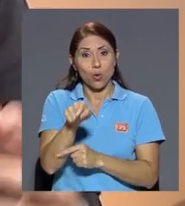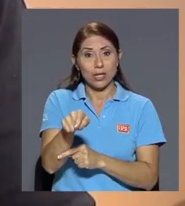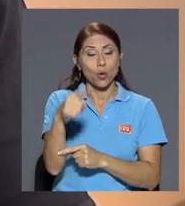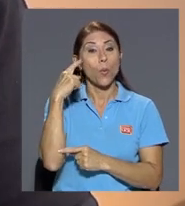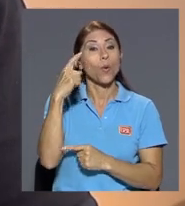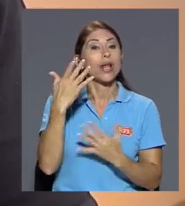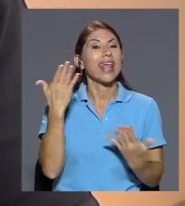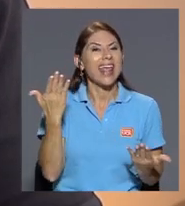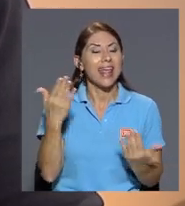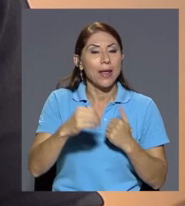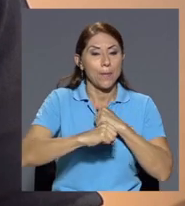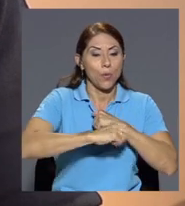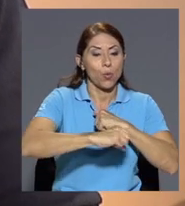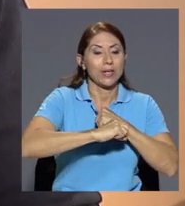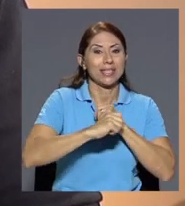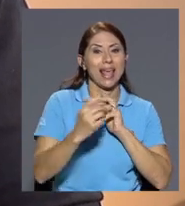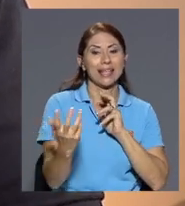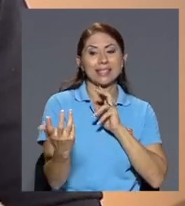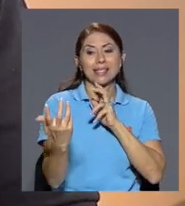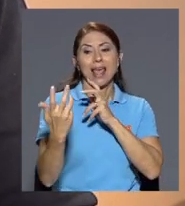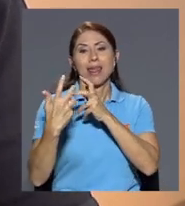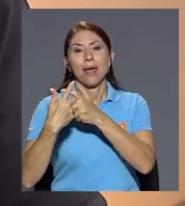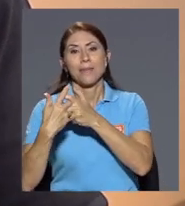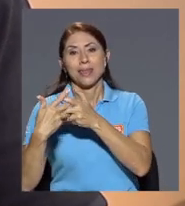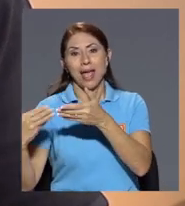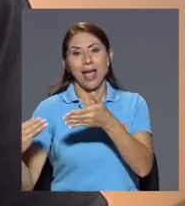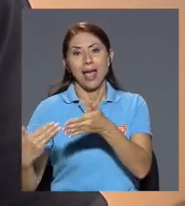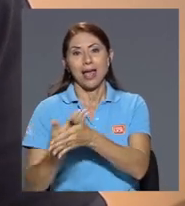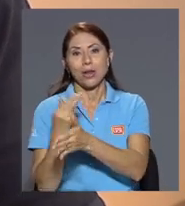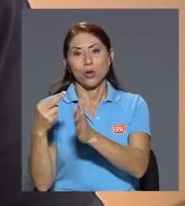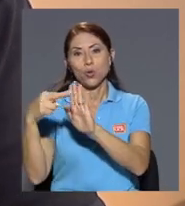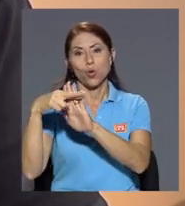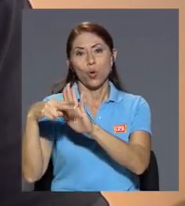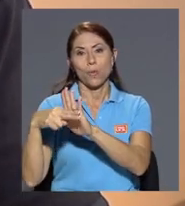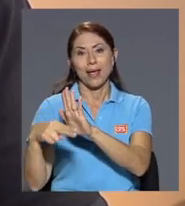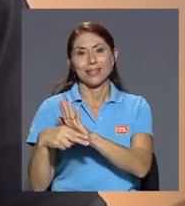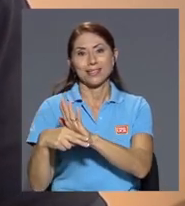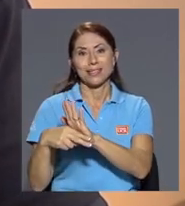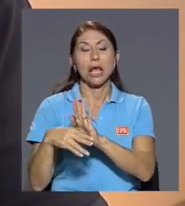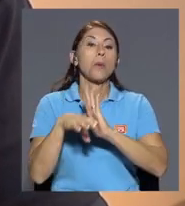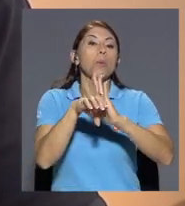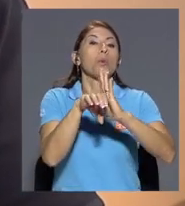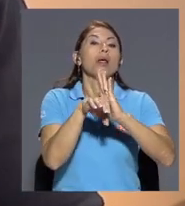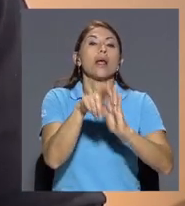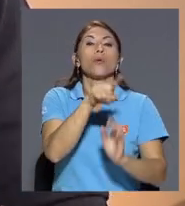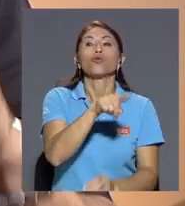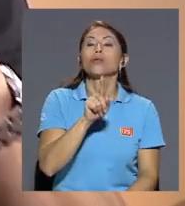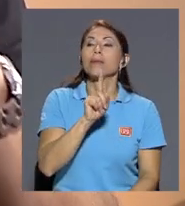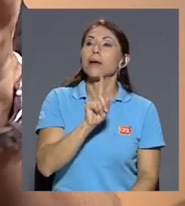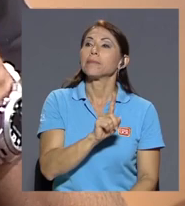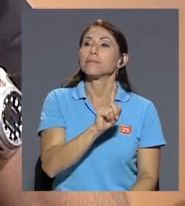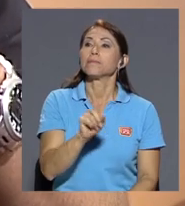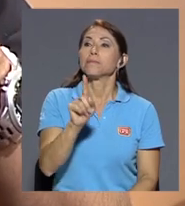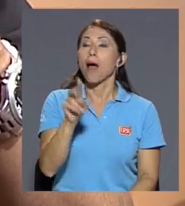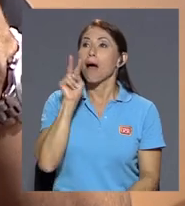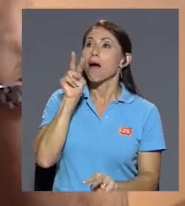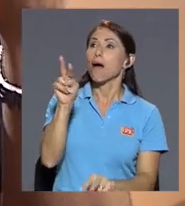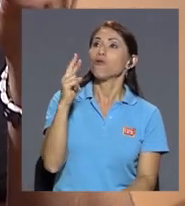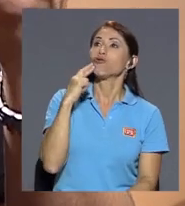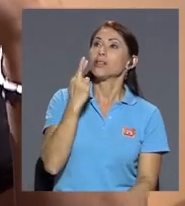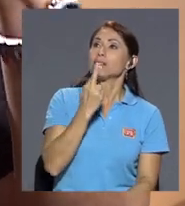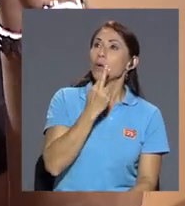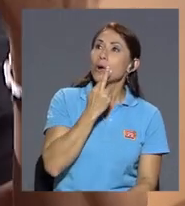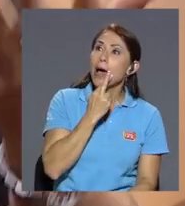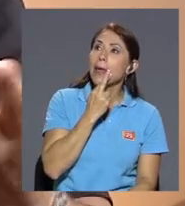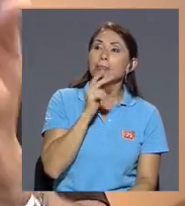se adapta a esas normas y de repente se encuentra un restaurante muy